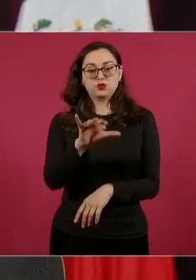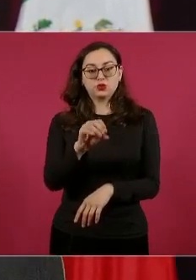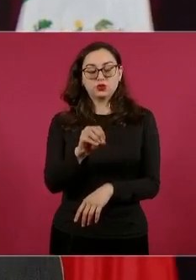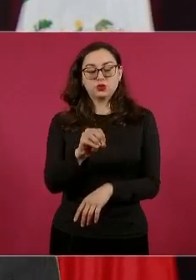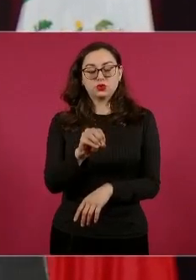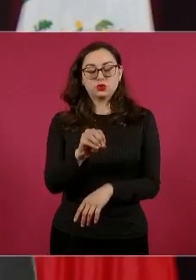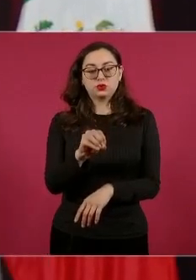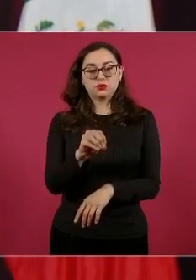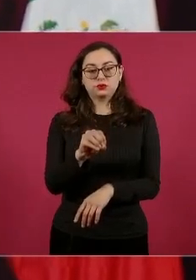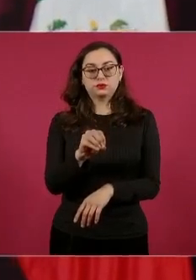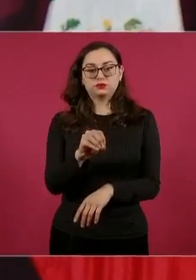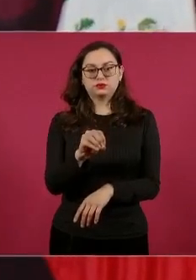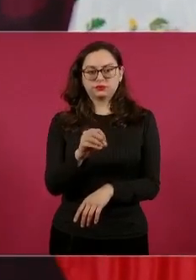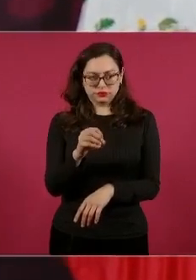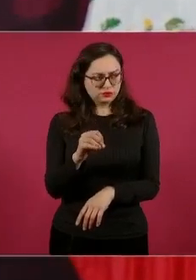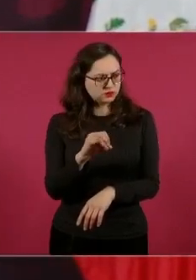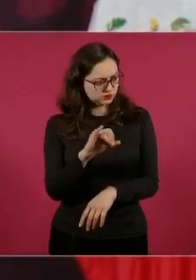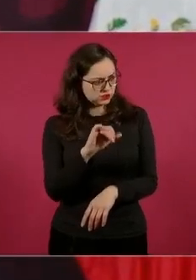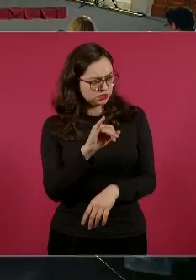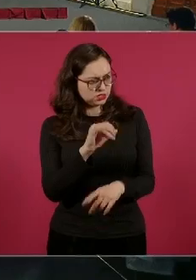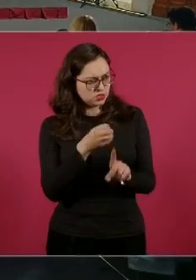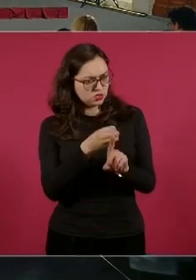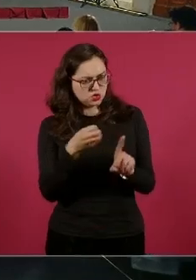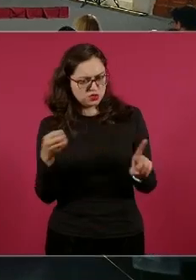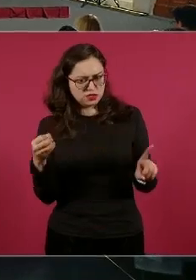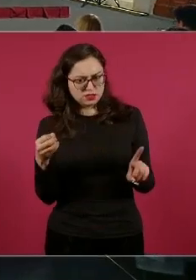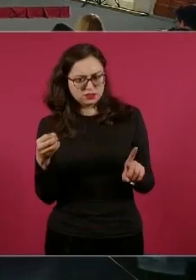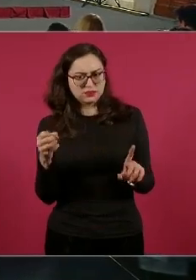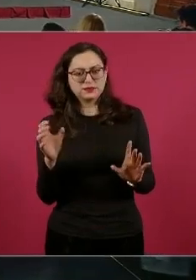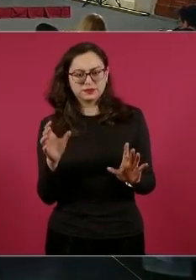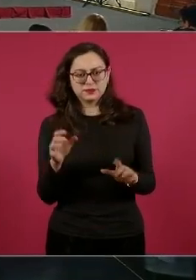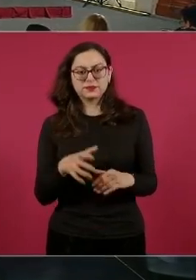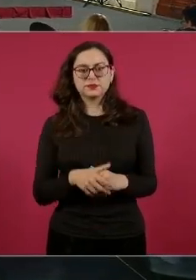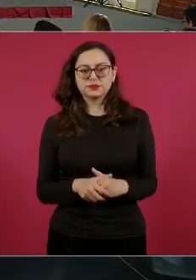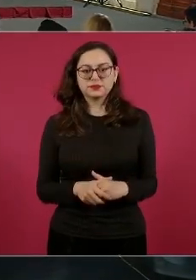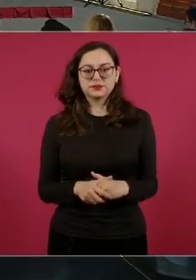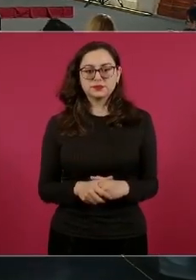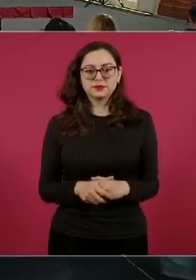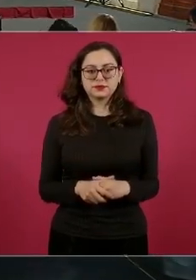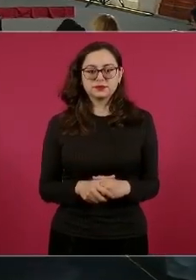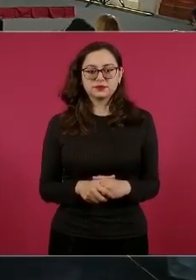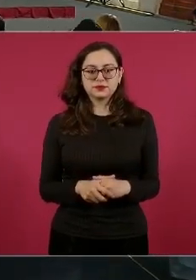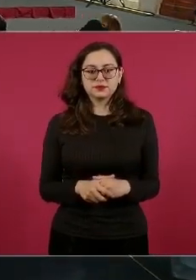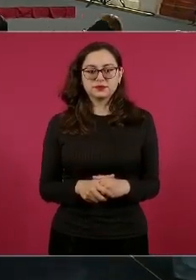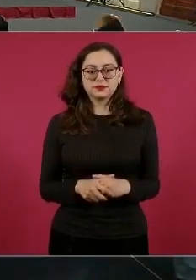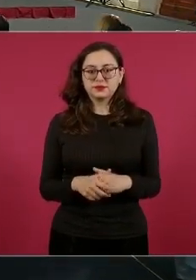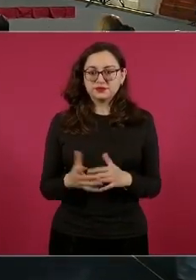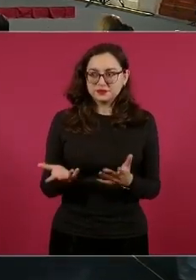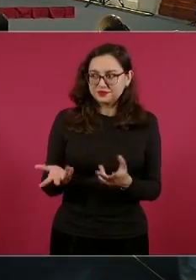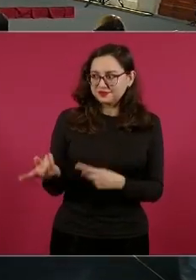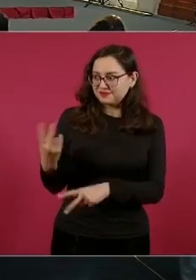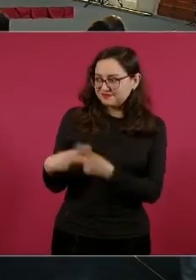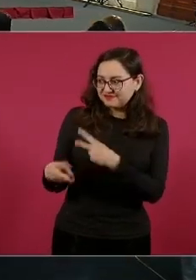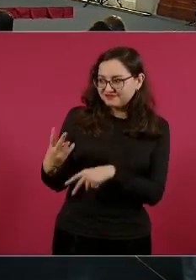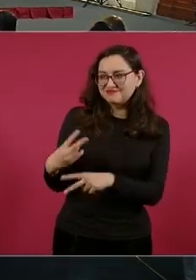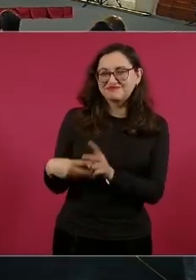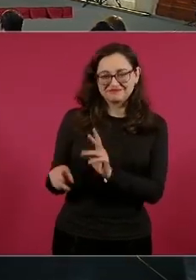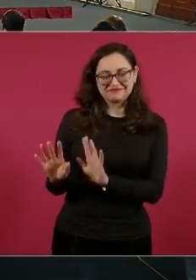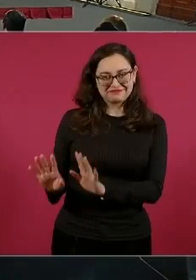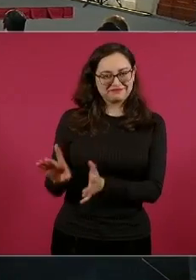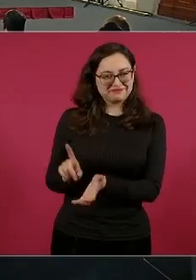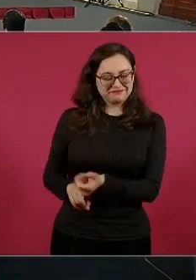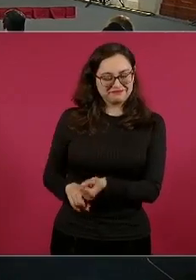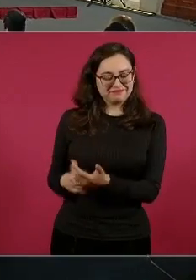así es, ¿verdad?, el orden, mientras vienen los otros